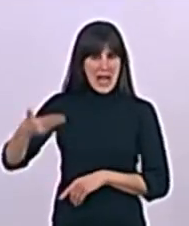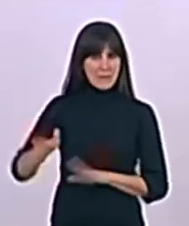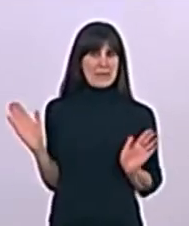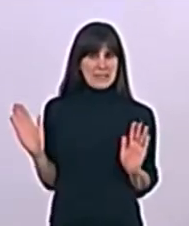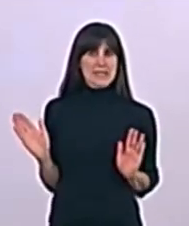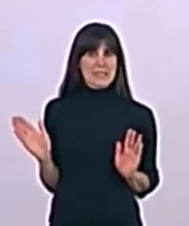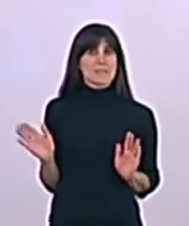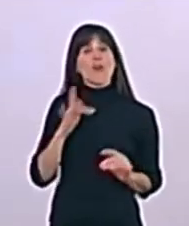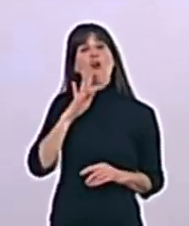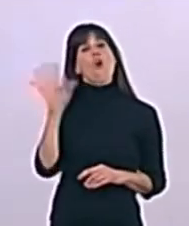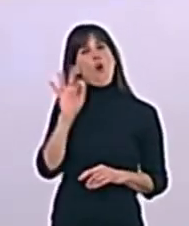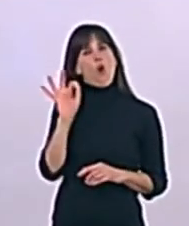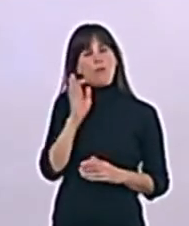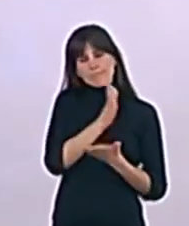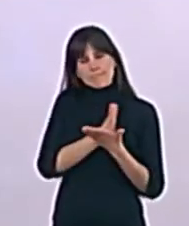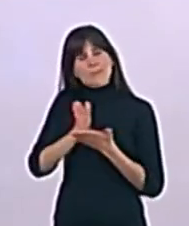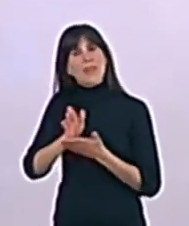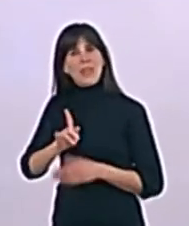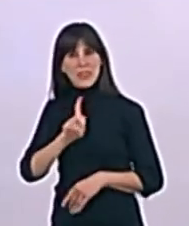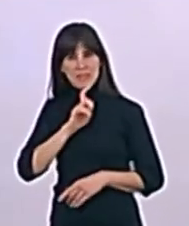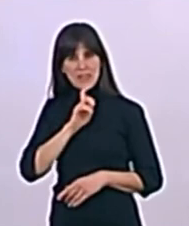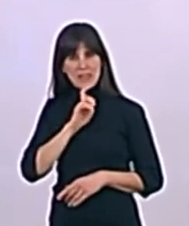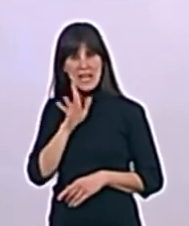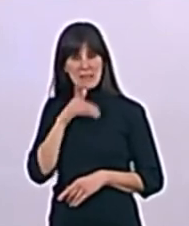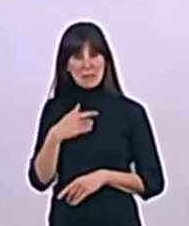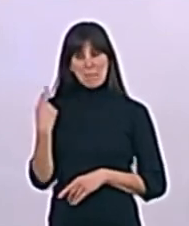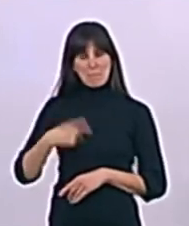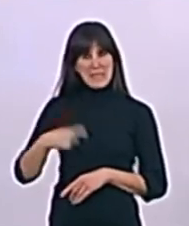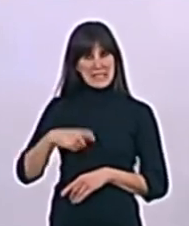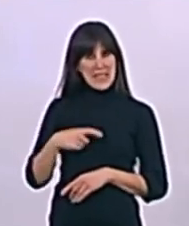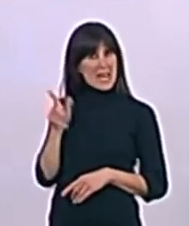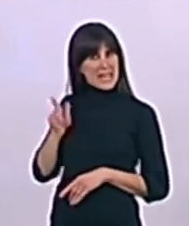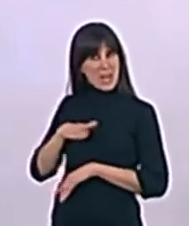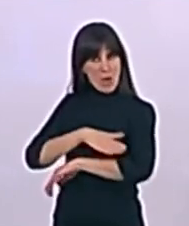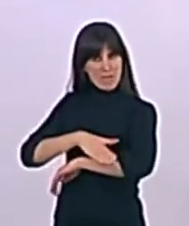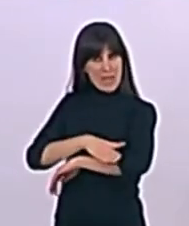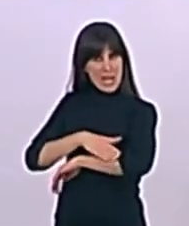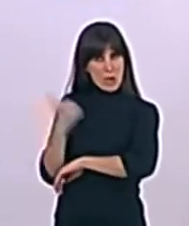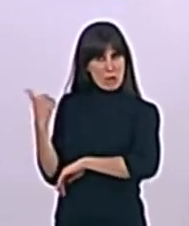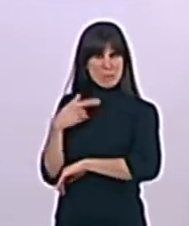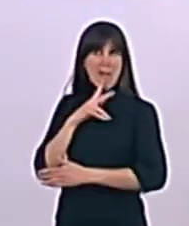presidente del Gobierno, apostando por la concordia. Mire usted,